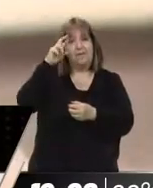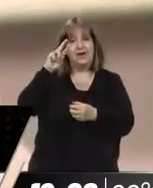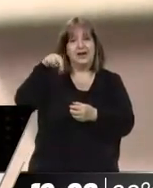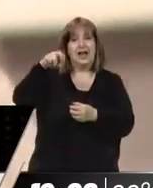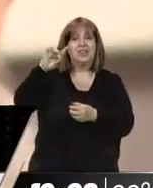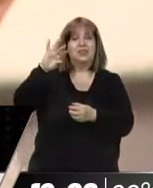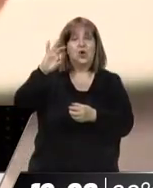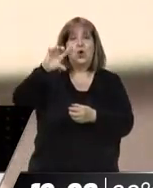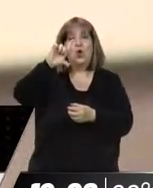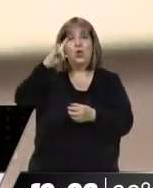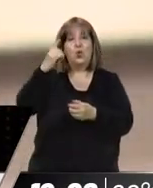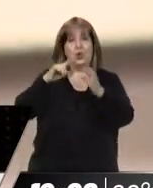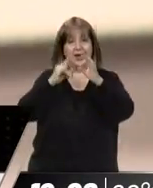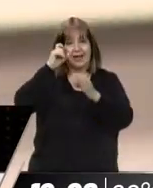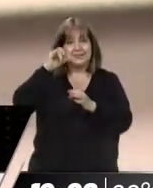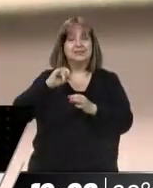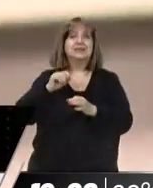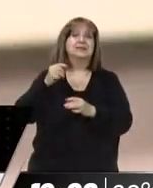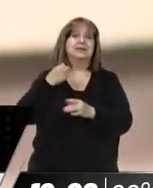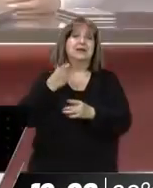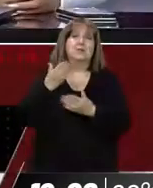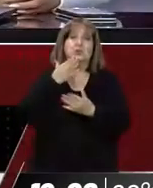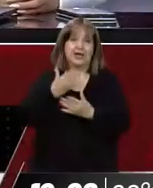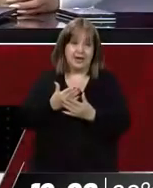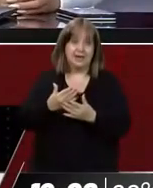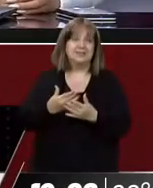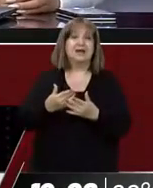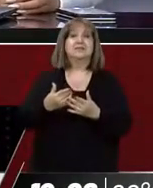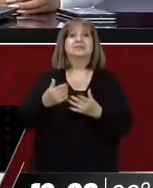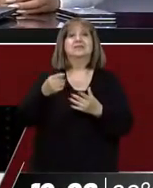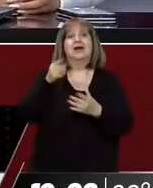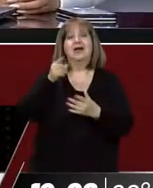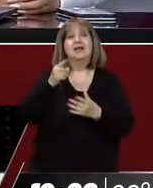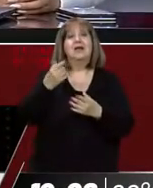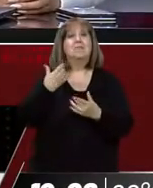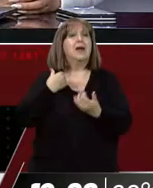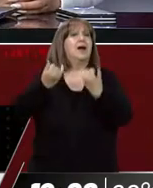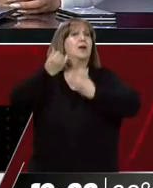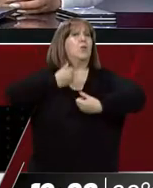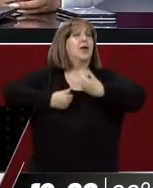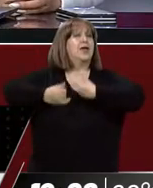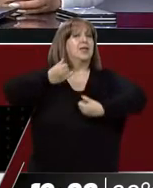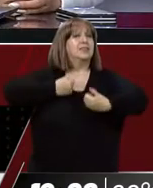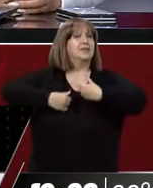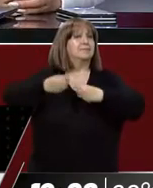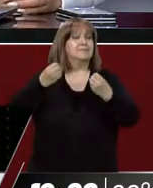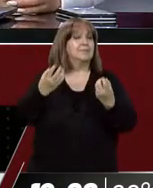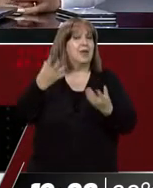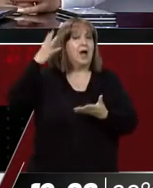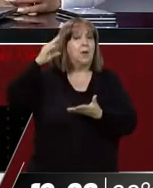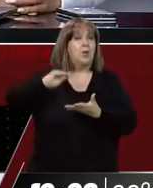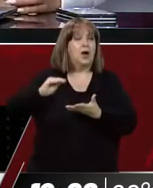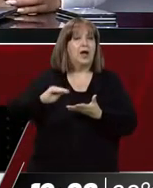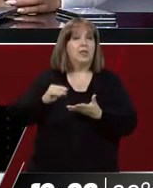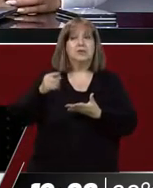y le agradecemos también por estar aquí con nosotros compartiendo este espacio para que nos cuente cuál es la situación actual